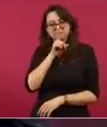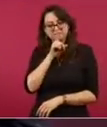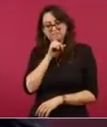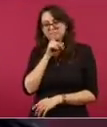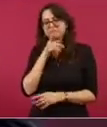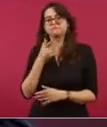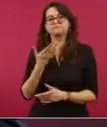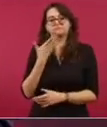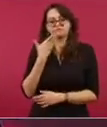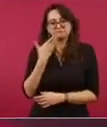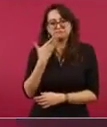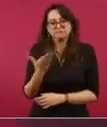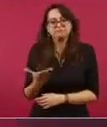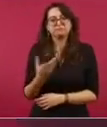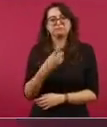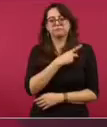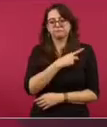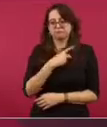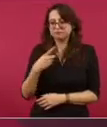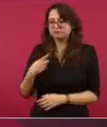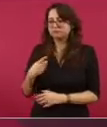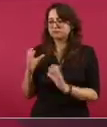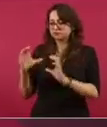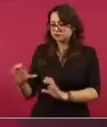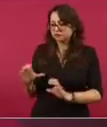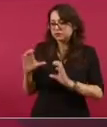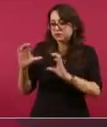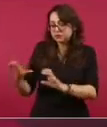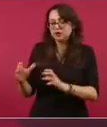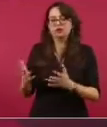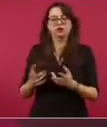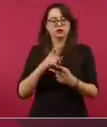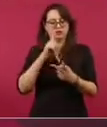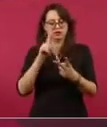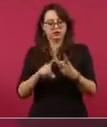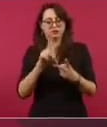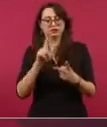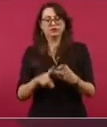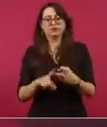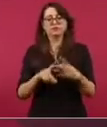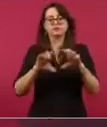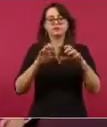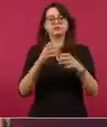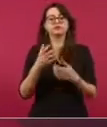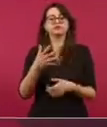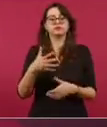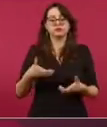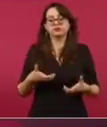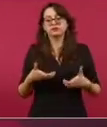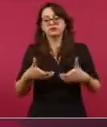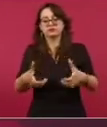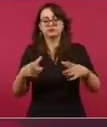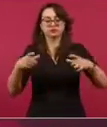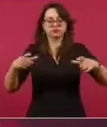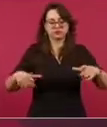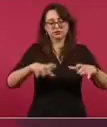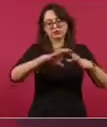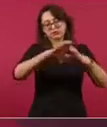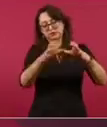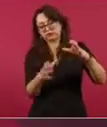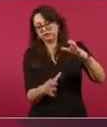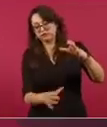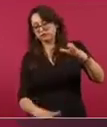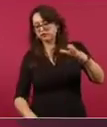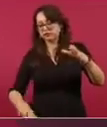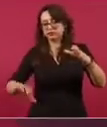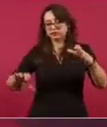limpiar drenajes, todo eso es preventivo y se tiene